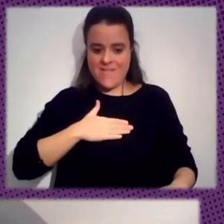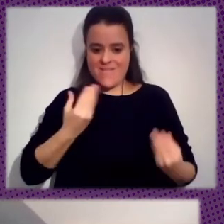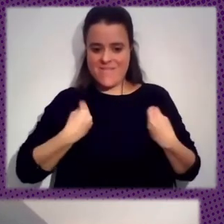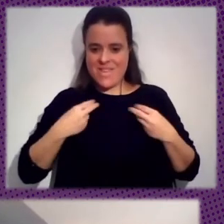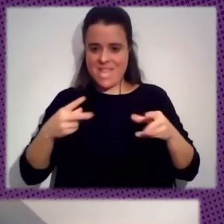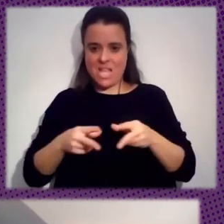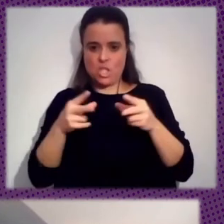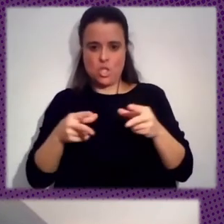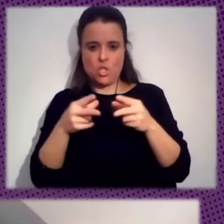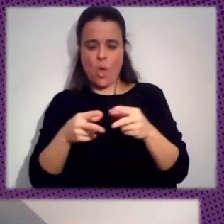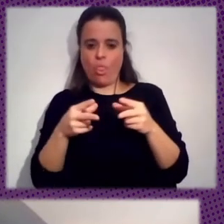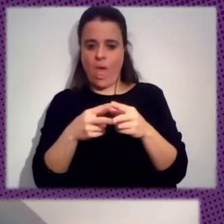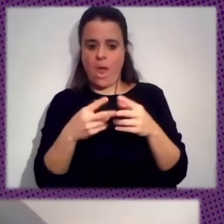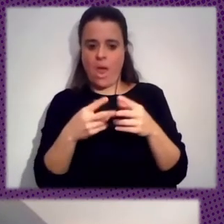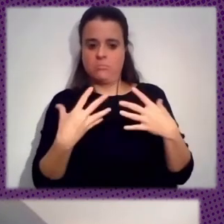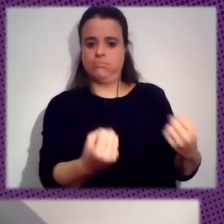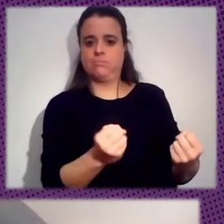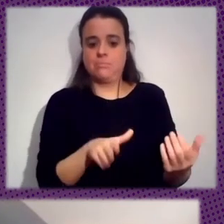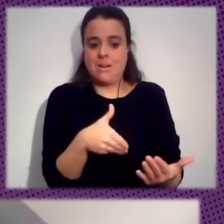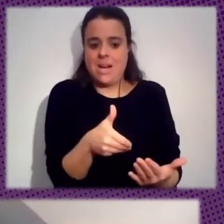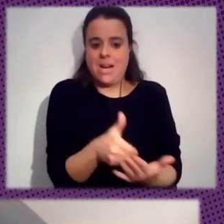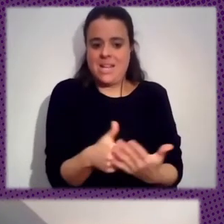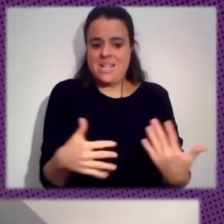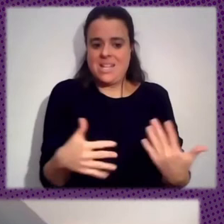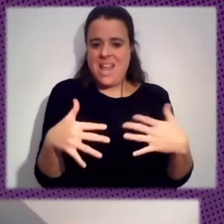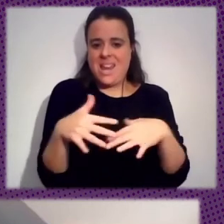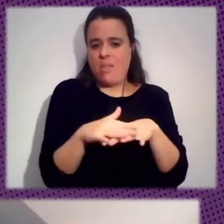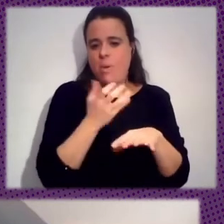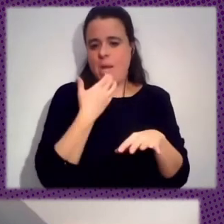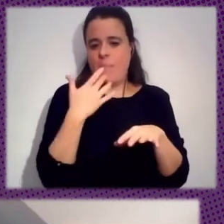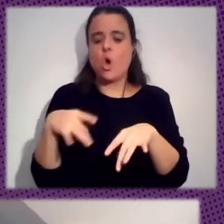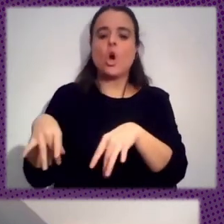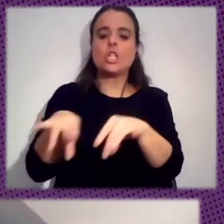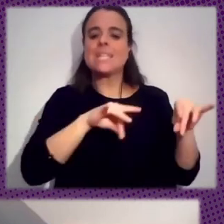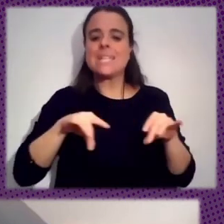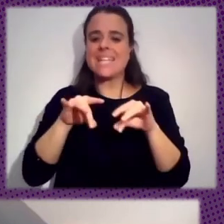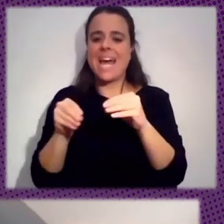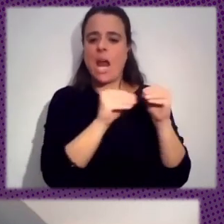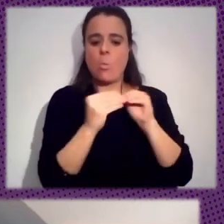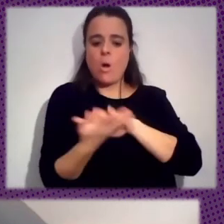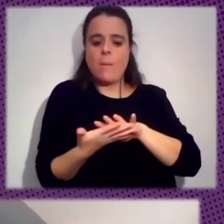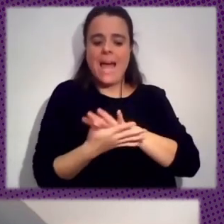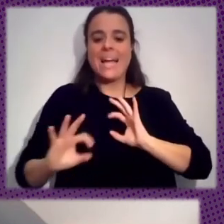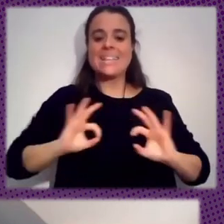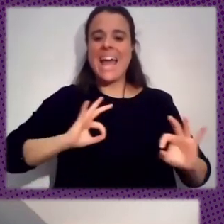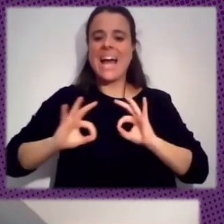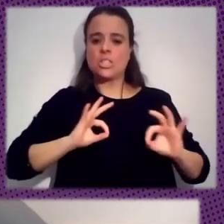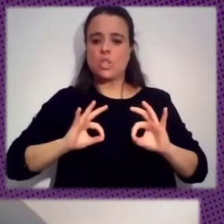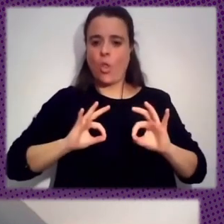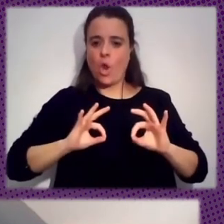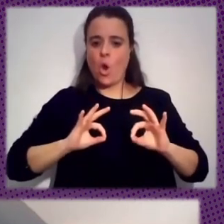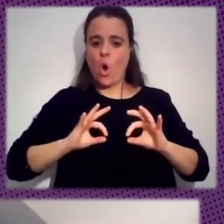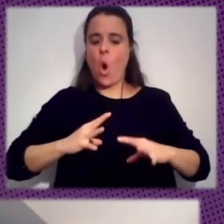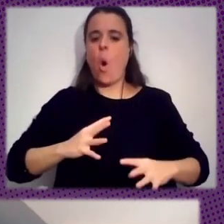Inclusive En Otra Red Tierra Común Estamos Hablando Por Ejemplo Del Teatro Del Oprimido Por Los Datos Y Nuevas